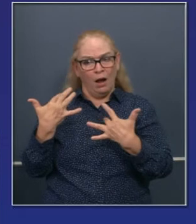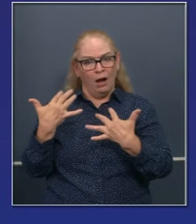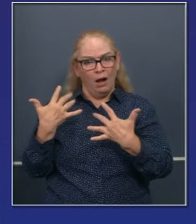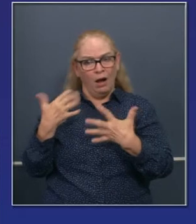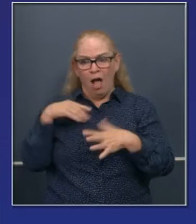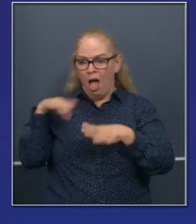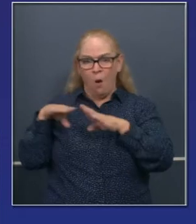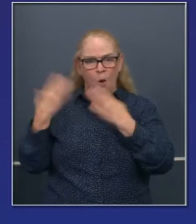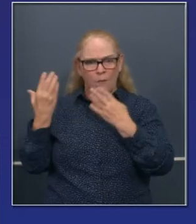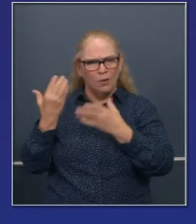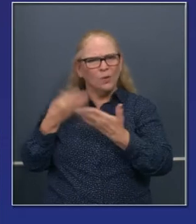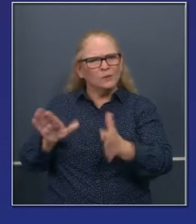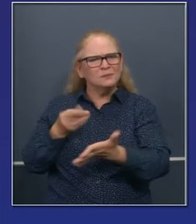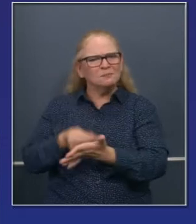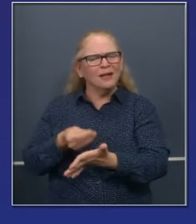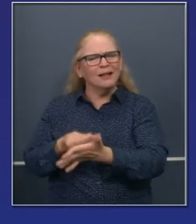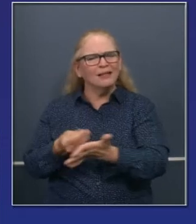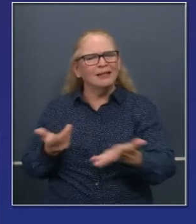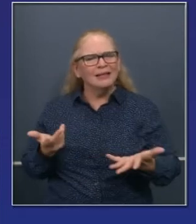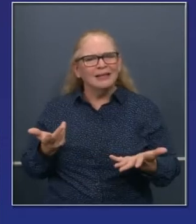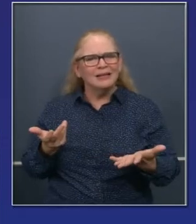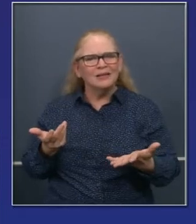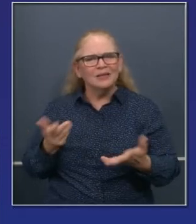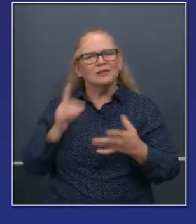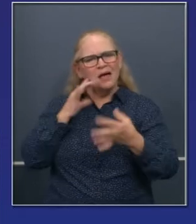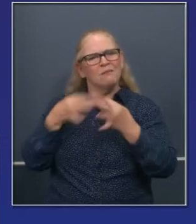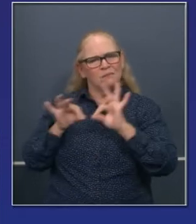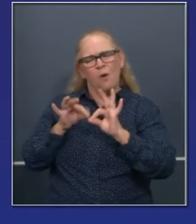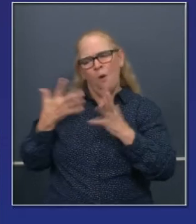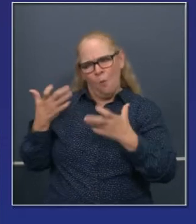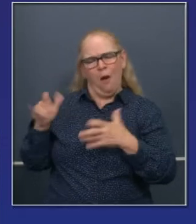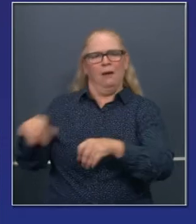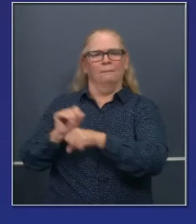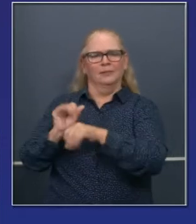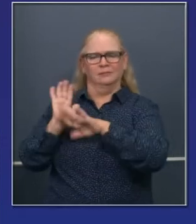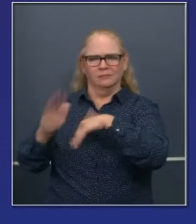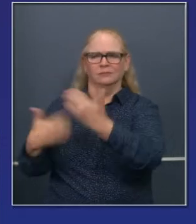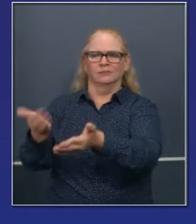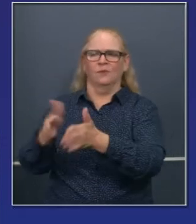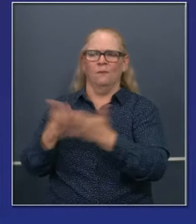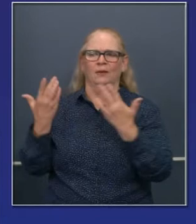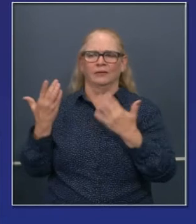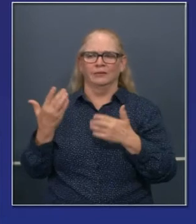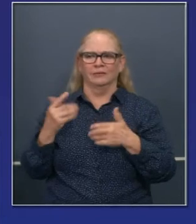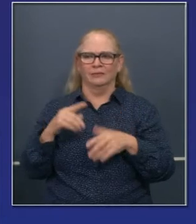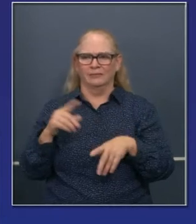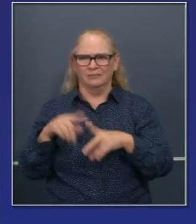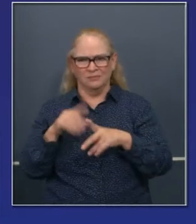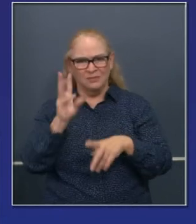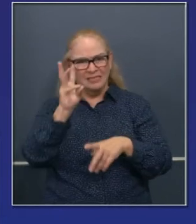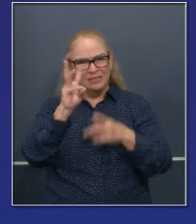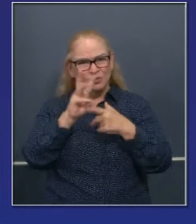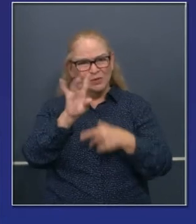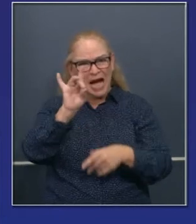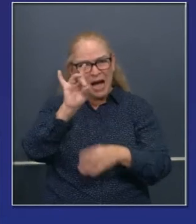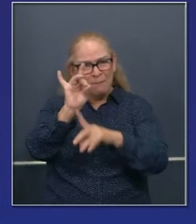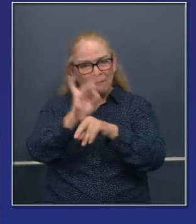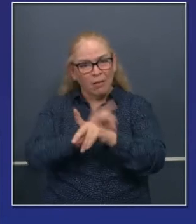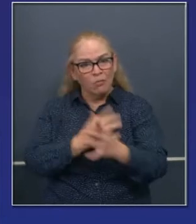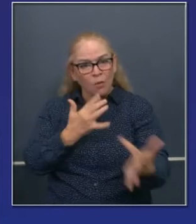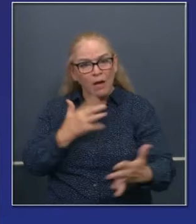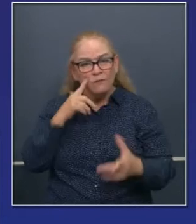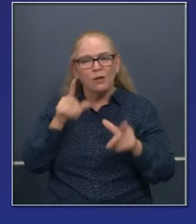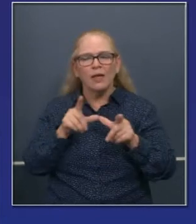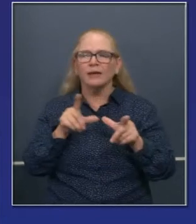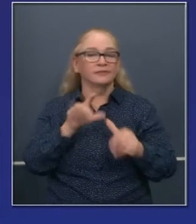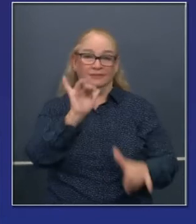para que sepamos cuáles son las reglas y no permitir que las cosas se hagan esperar semanas y meses. Eso es algo